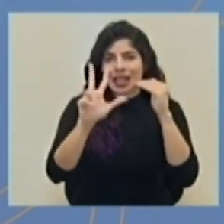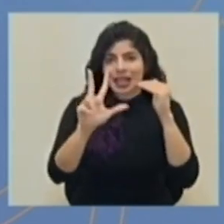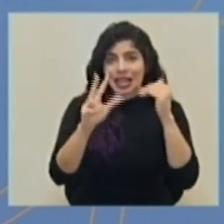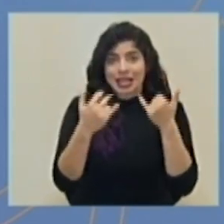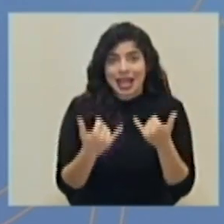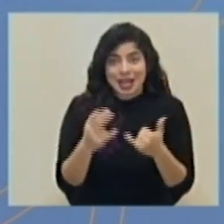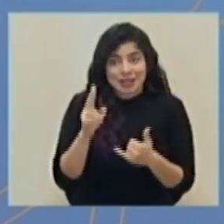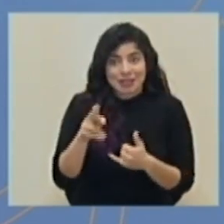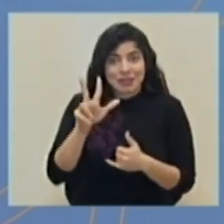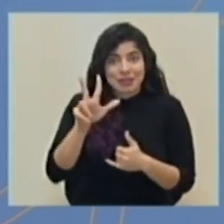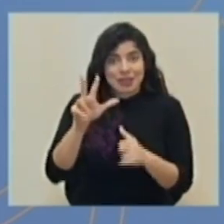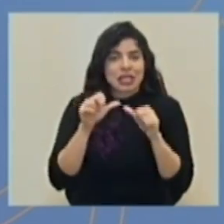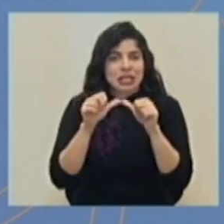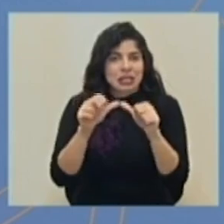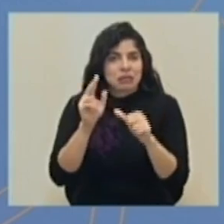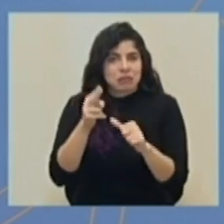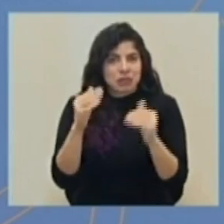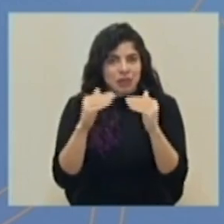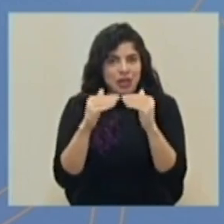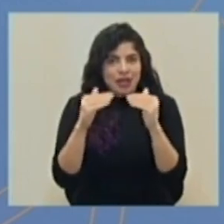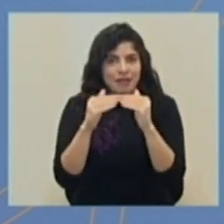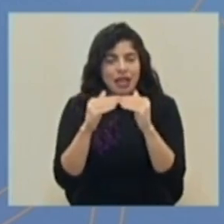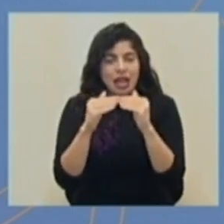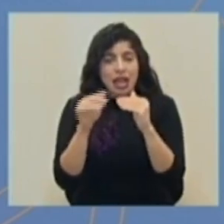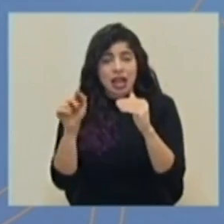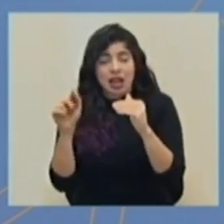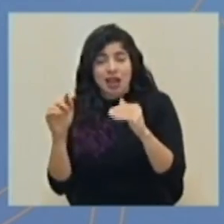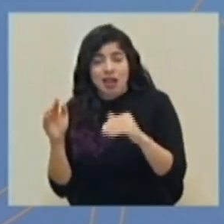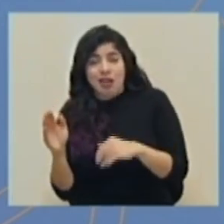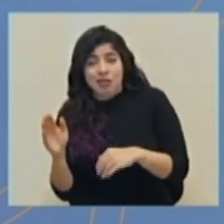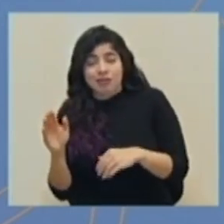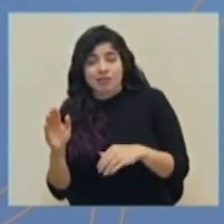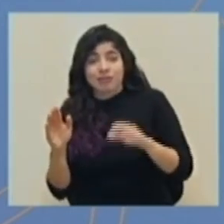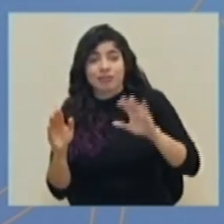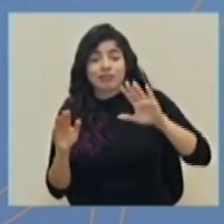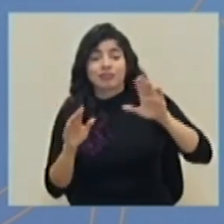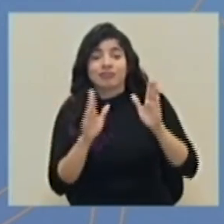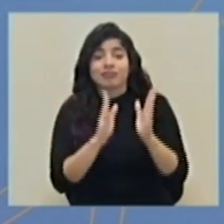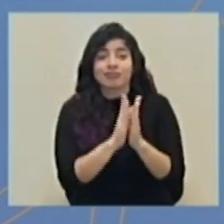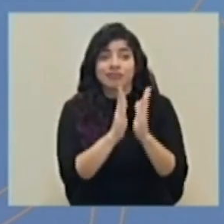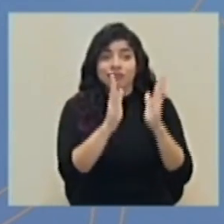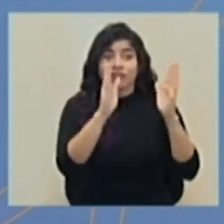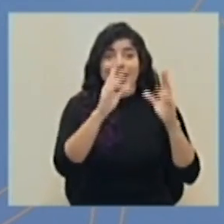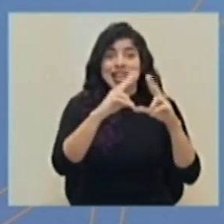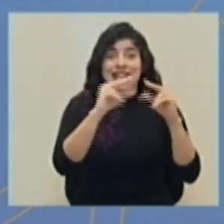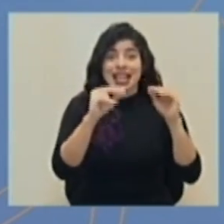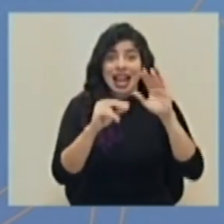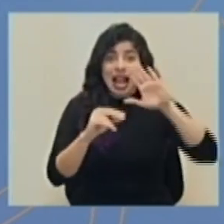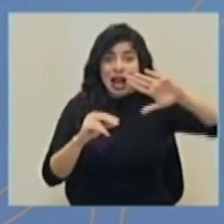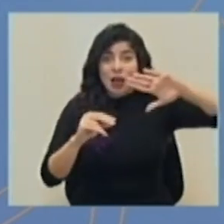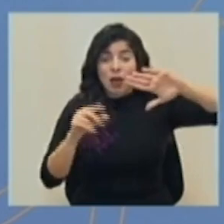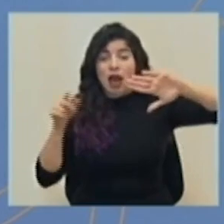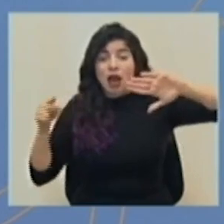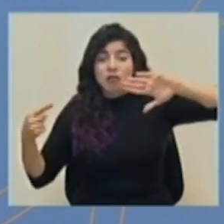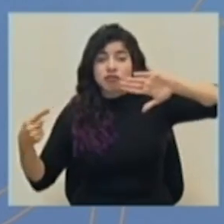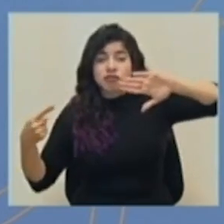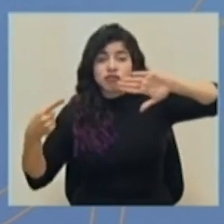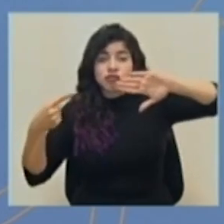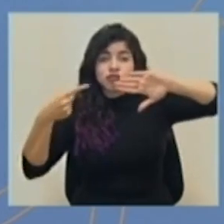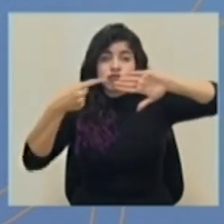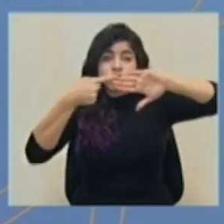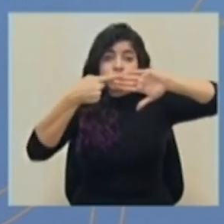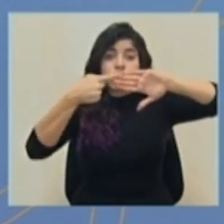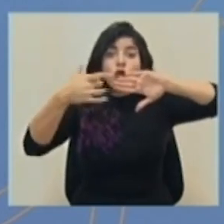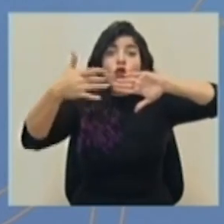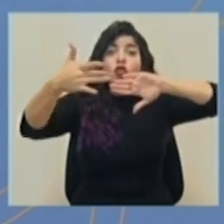actualmente, y este impacto directo va a suceder el día de mañana alrededor de las cuatro